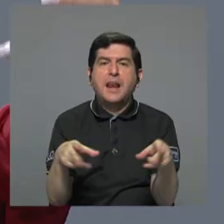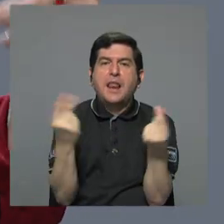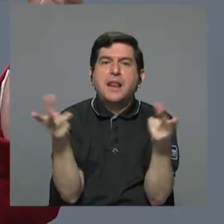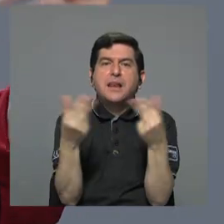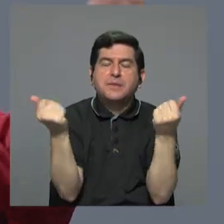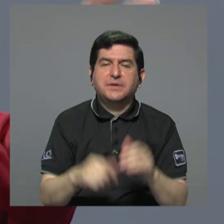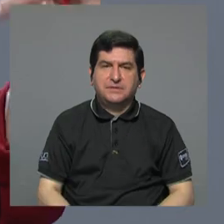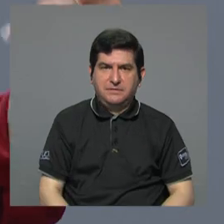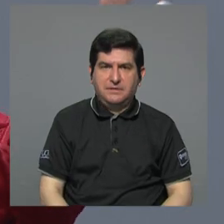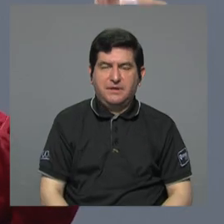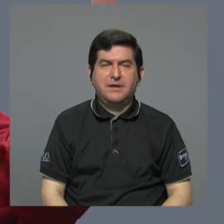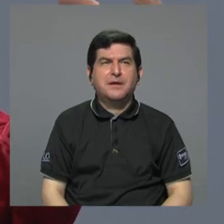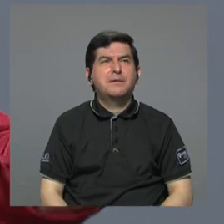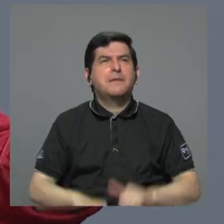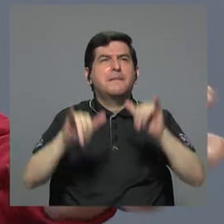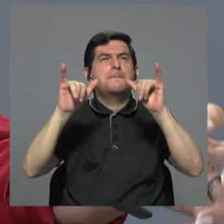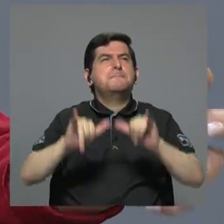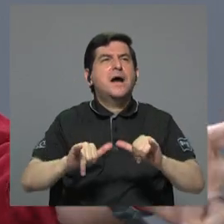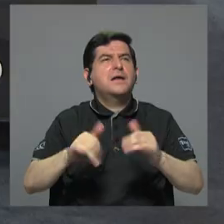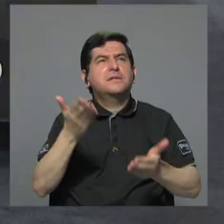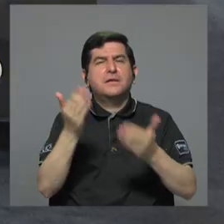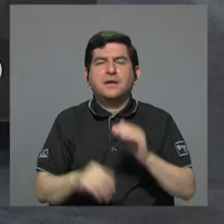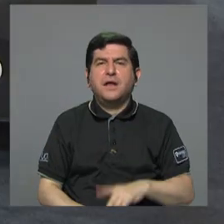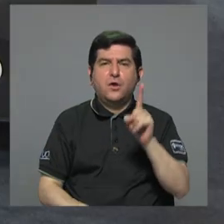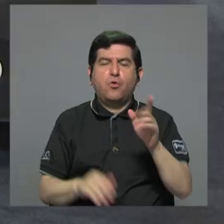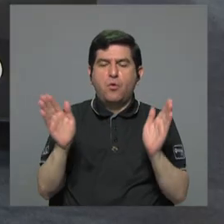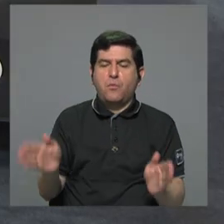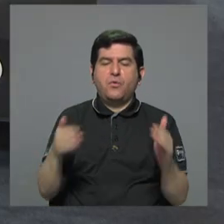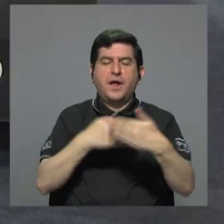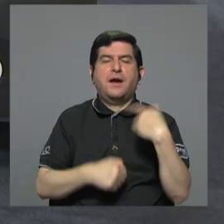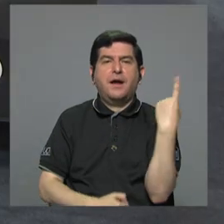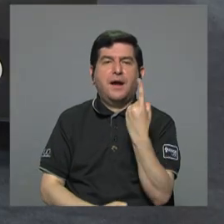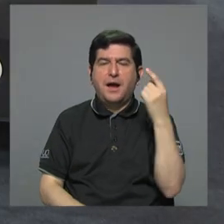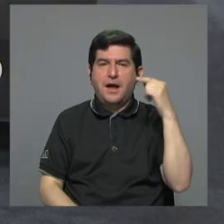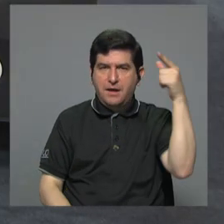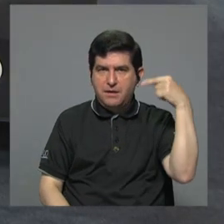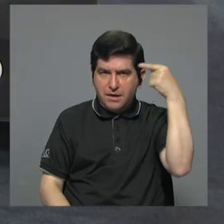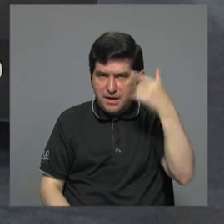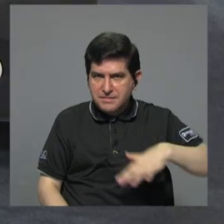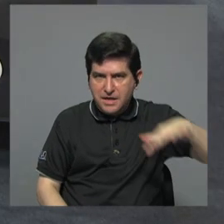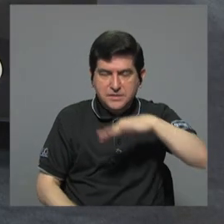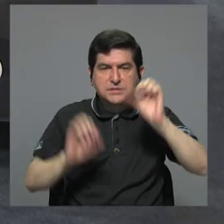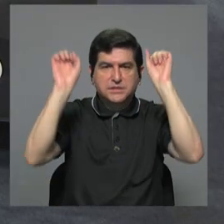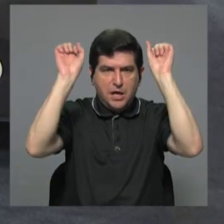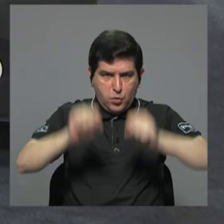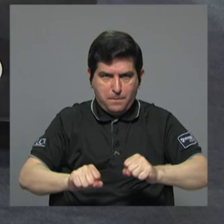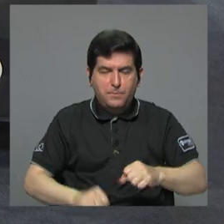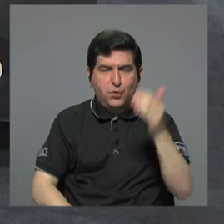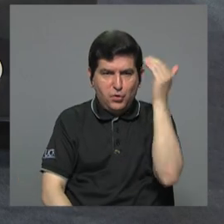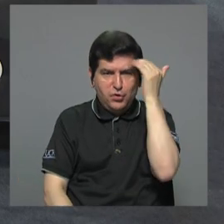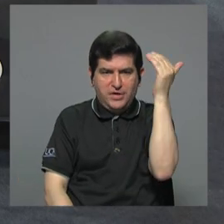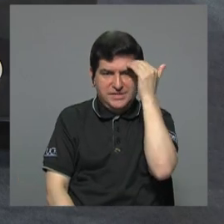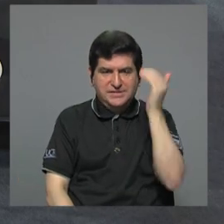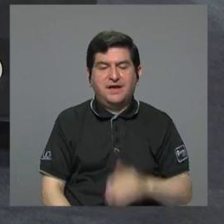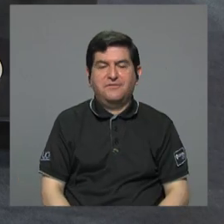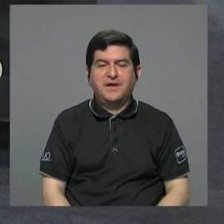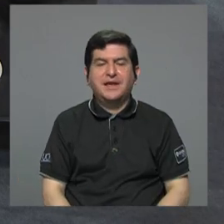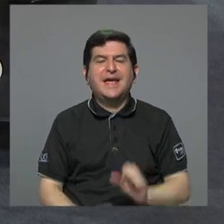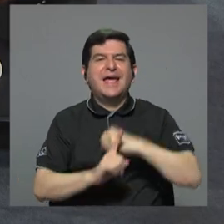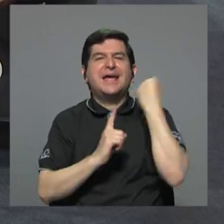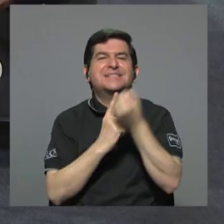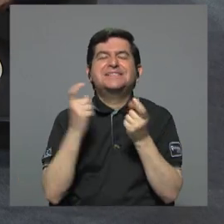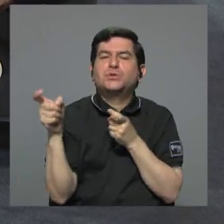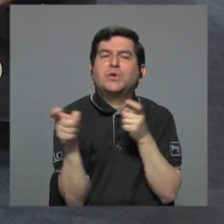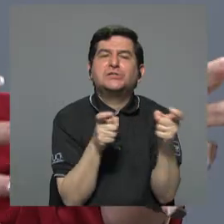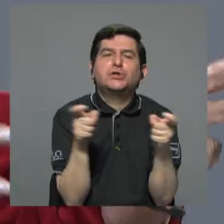Hay que mantenerla, digamos, como una caja única del Estado para que pueda saber, digamos, es que es una cuestión de